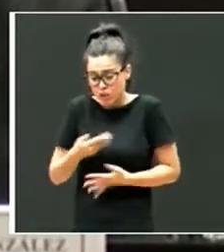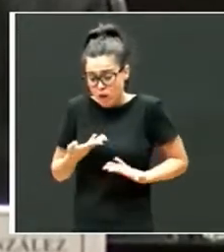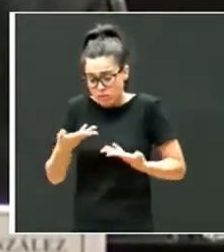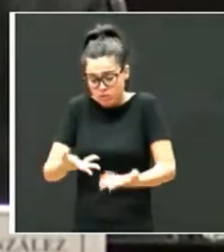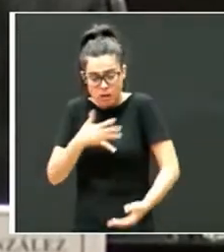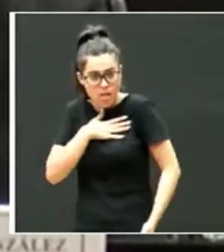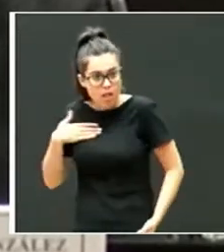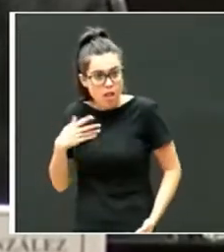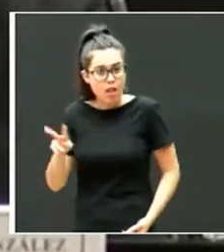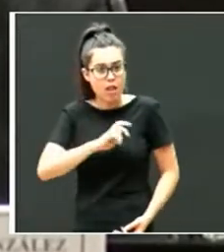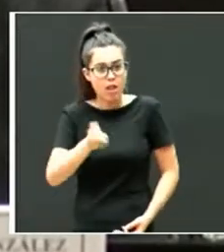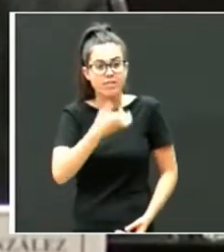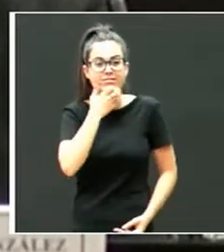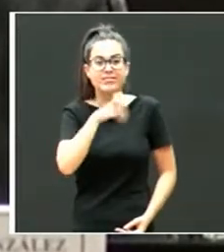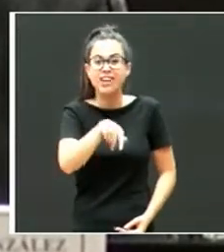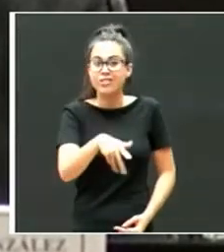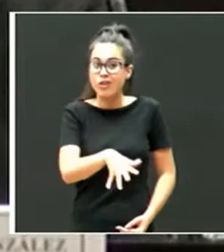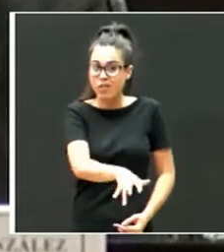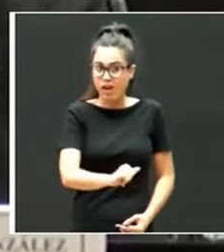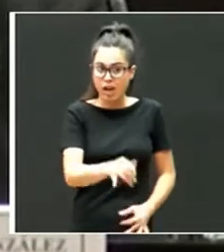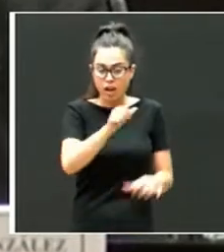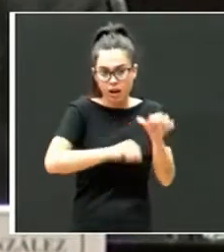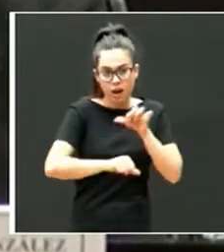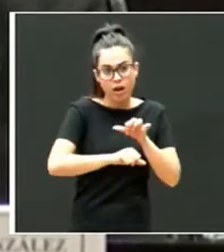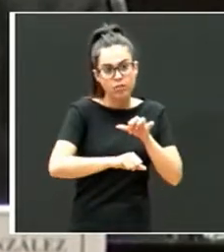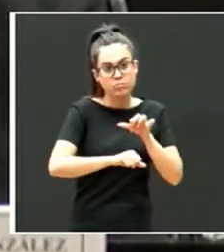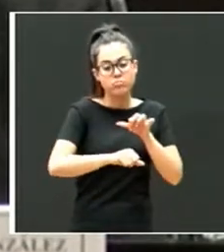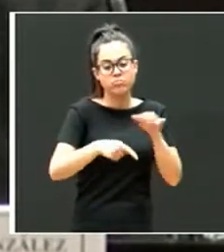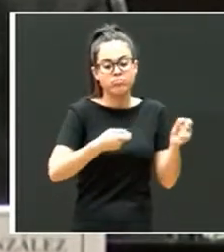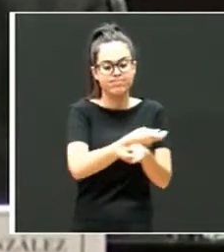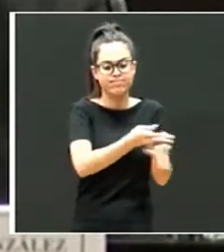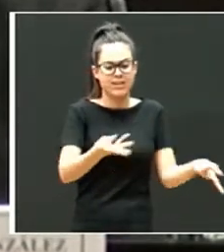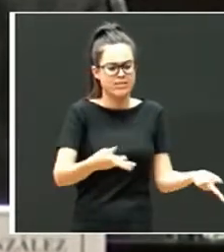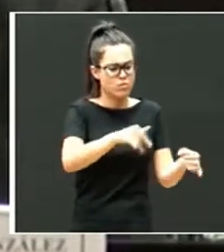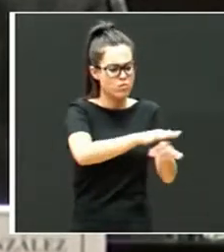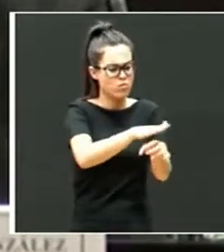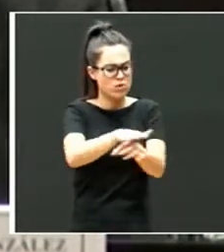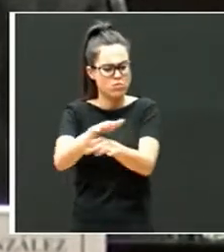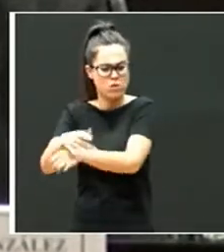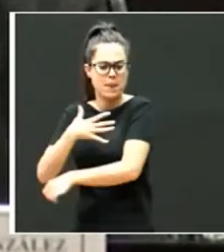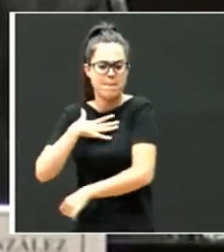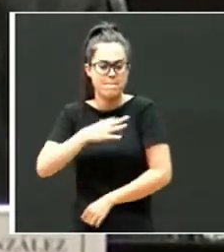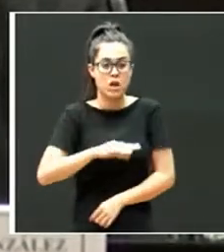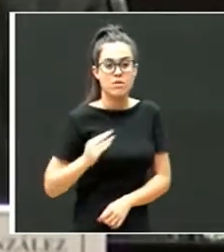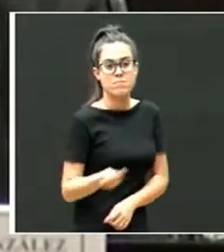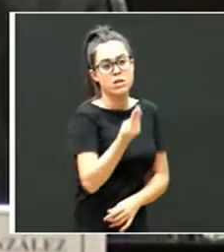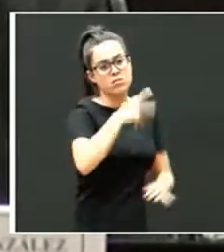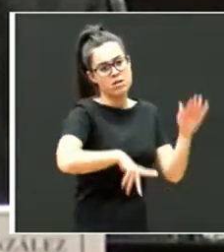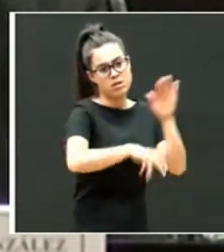En la medida en que eso se hace presente, las posibilidades de mejora aumentan.